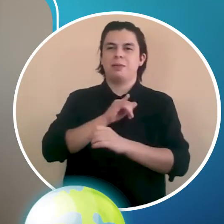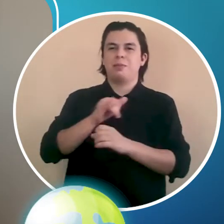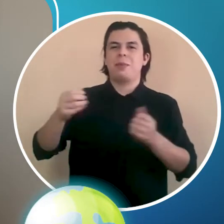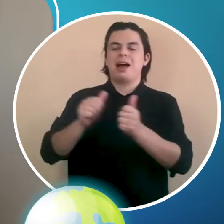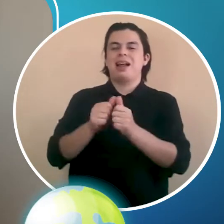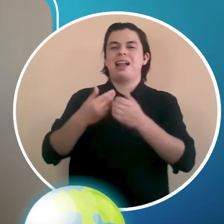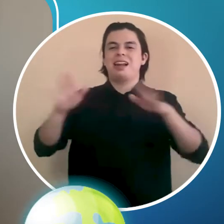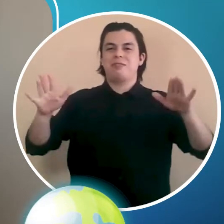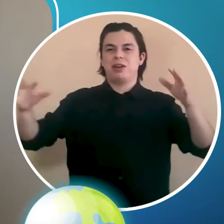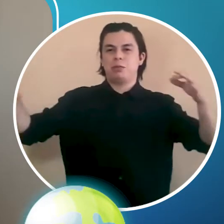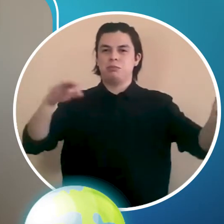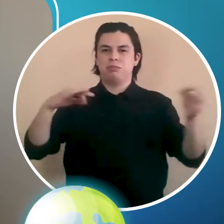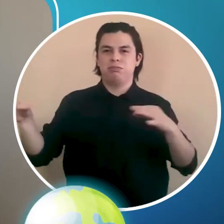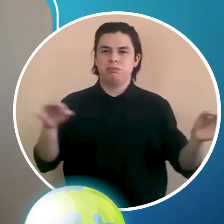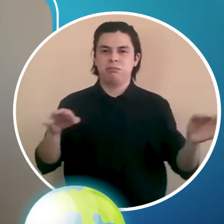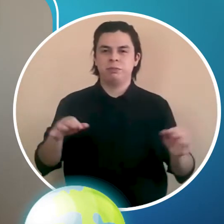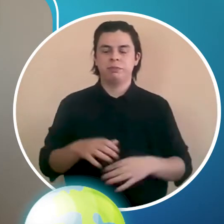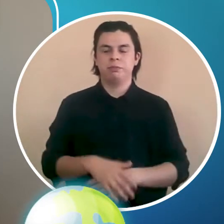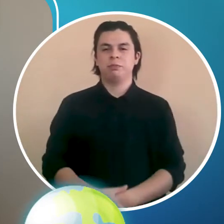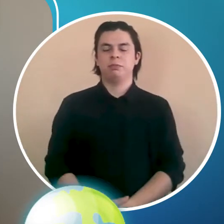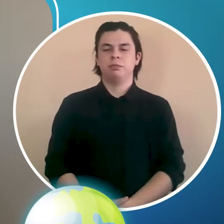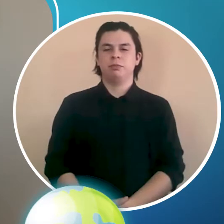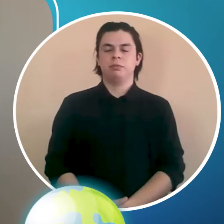libertad al movimiento de nuestro sismo.